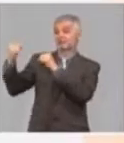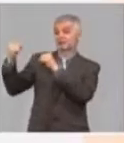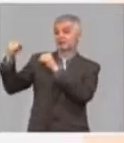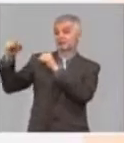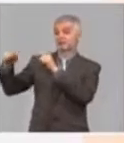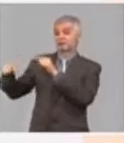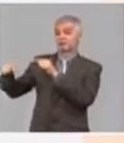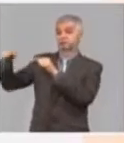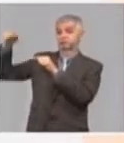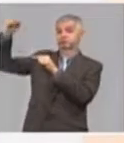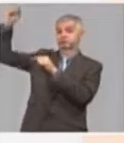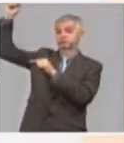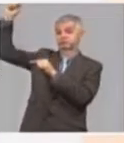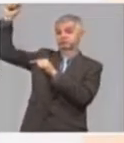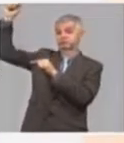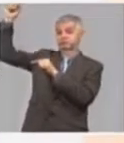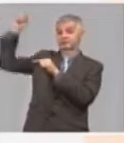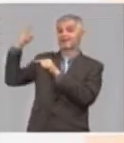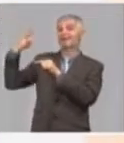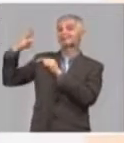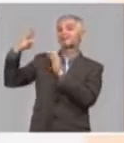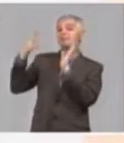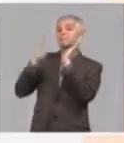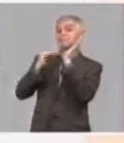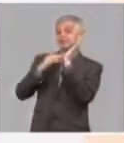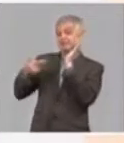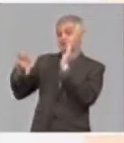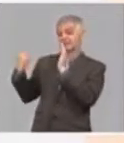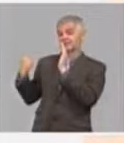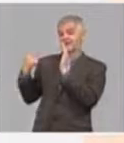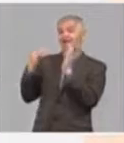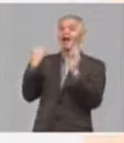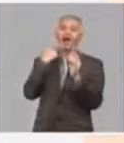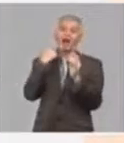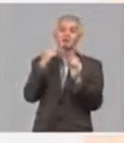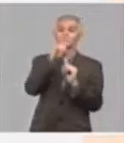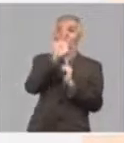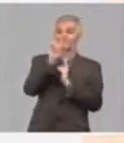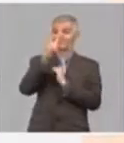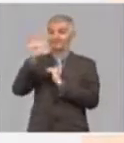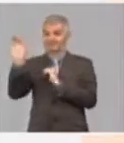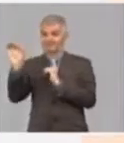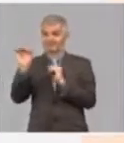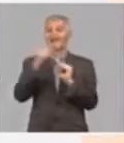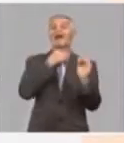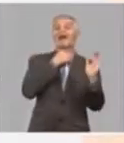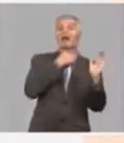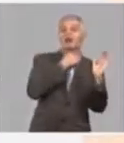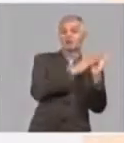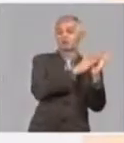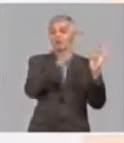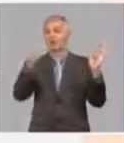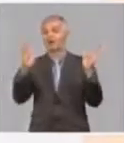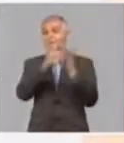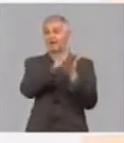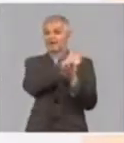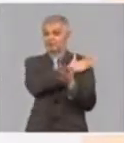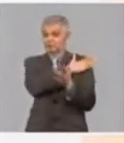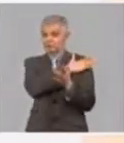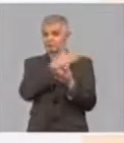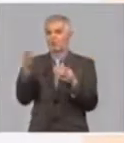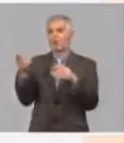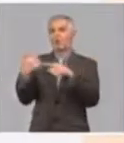precisamente los tres primeros meses de este año 2020 y las tres barras es con relación al